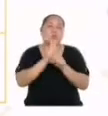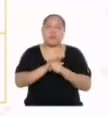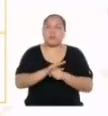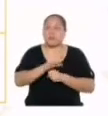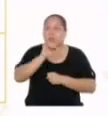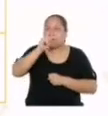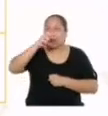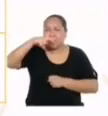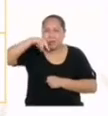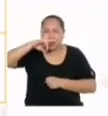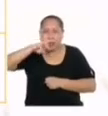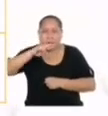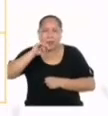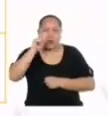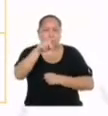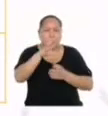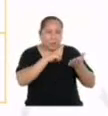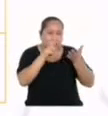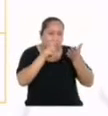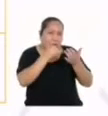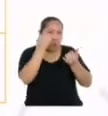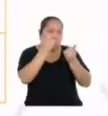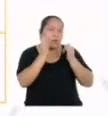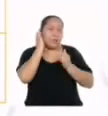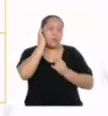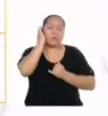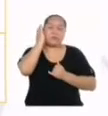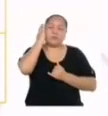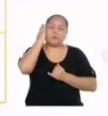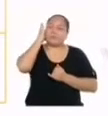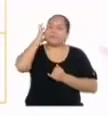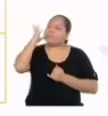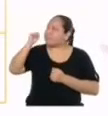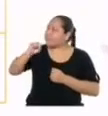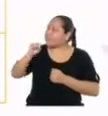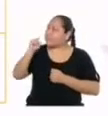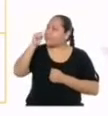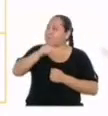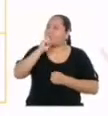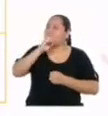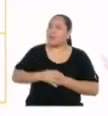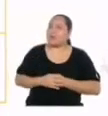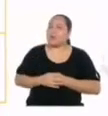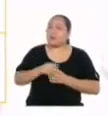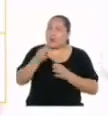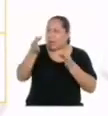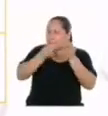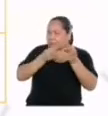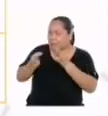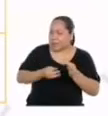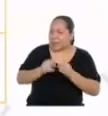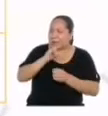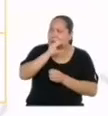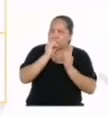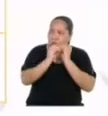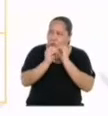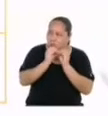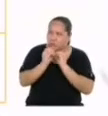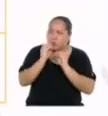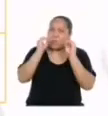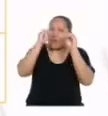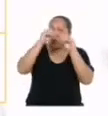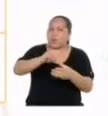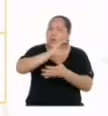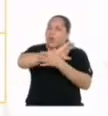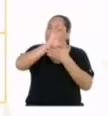Yanira, ¿puedes leer el último criterio? Claro, aquí dice, Justifique la solución de situaciones reales, aplicando